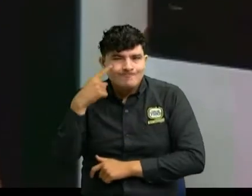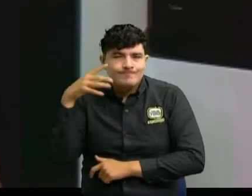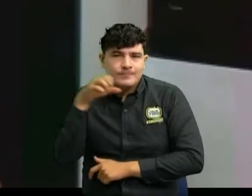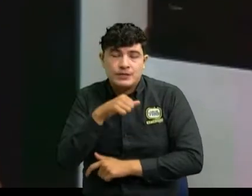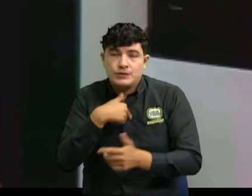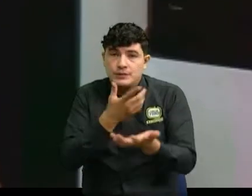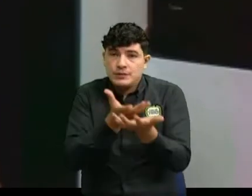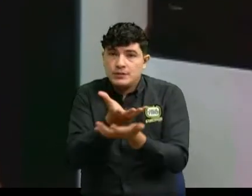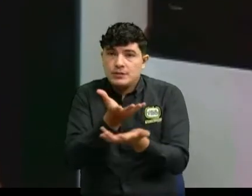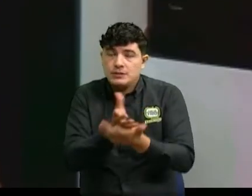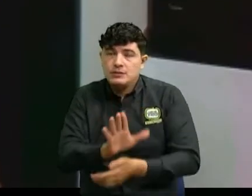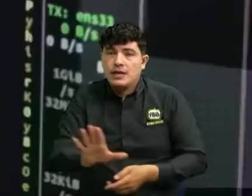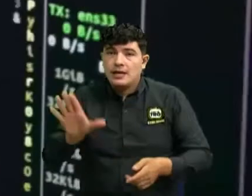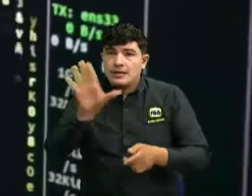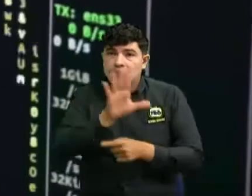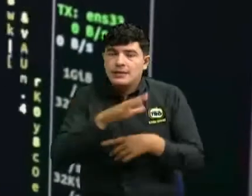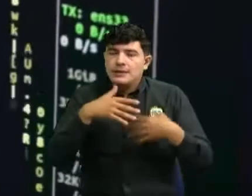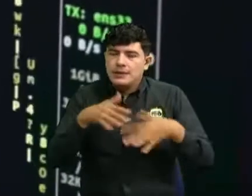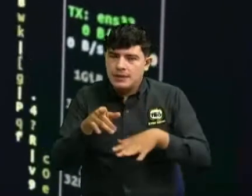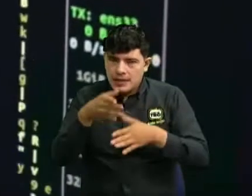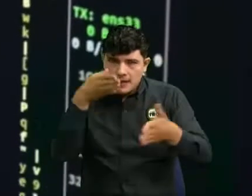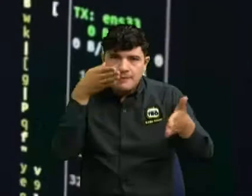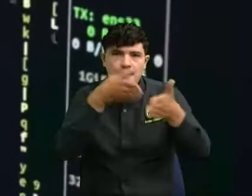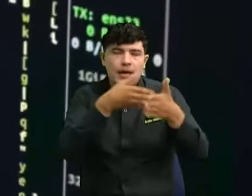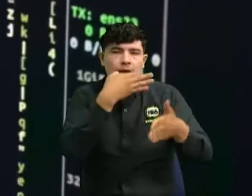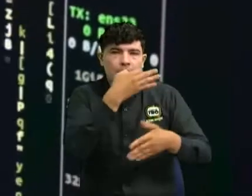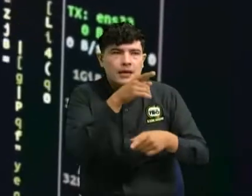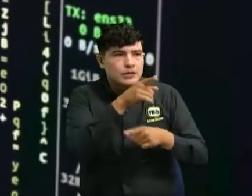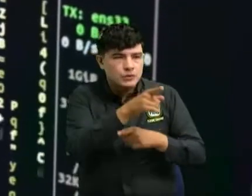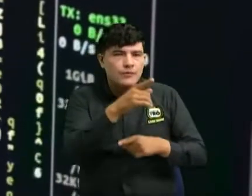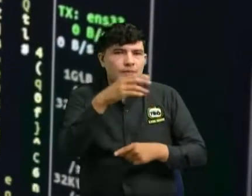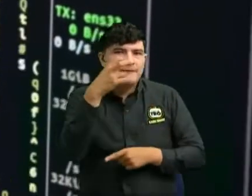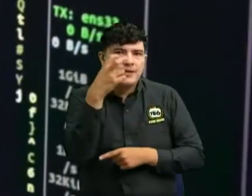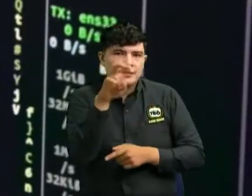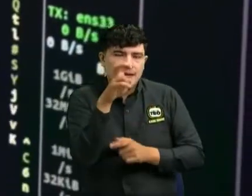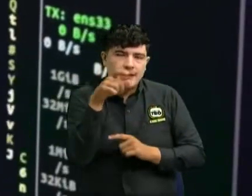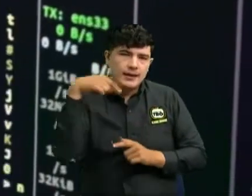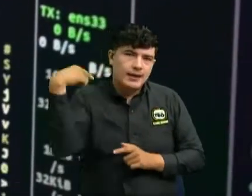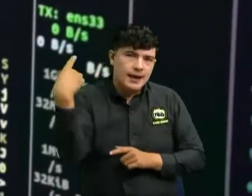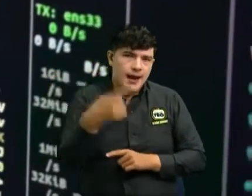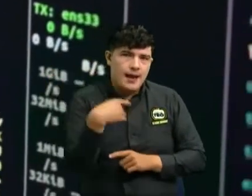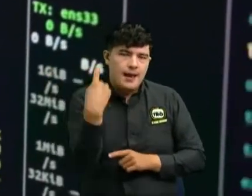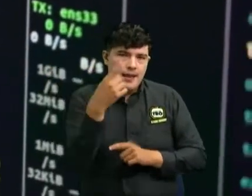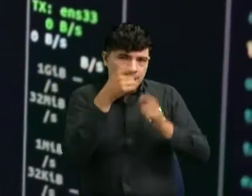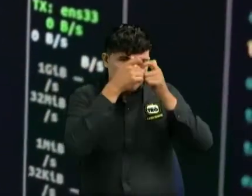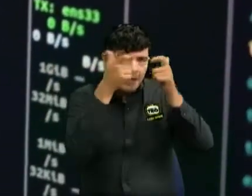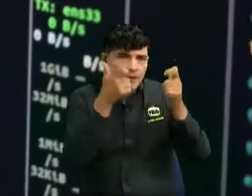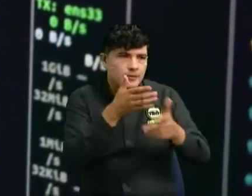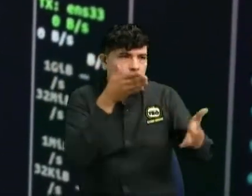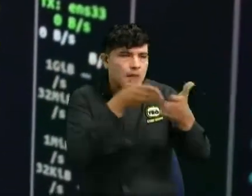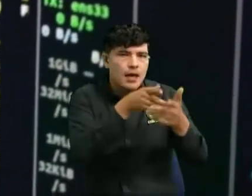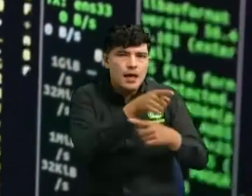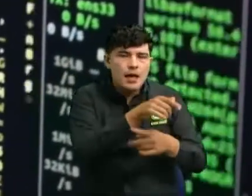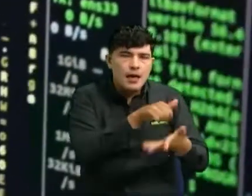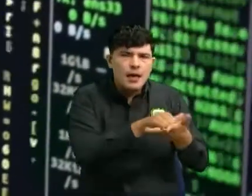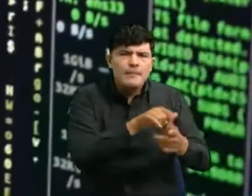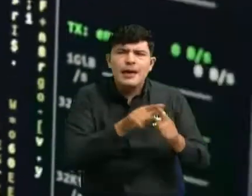recomendación es instaure la denuncia penal ante la fiscalía general de la nación pero que va a pasar ahí